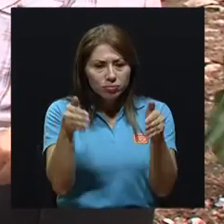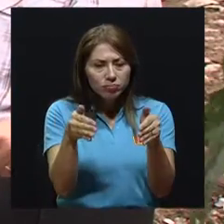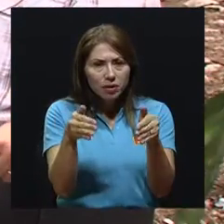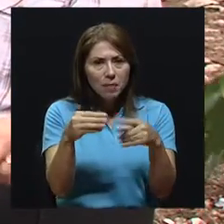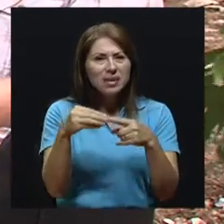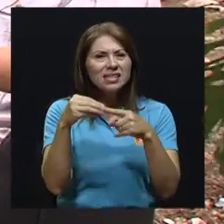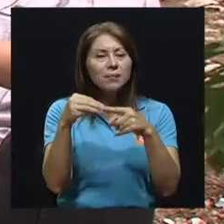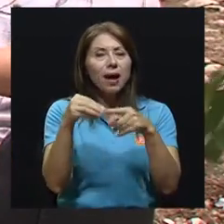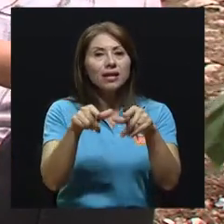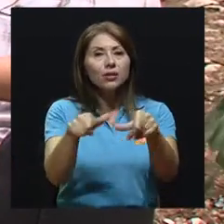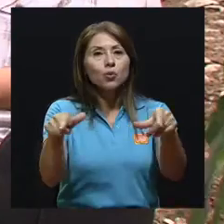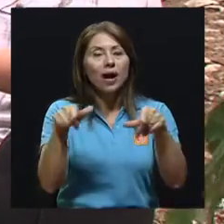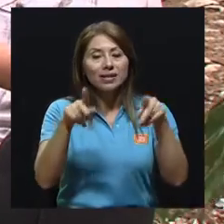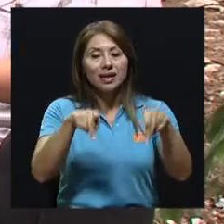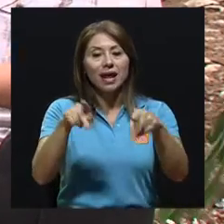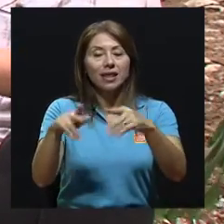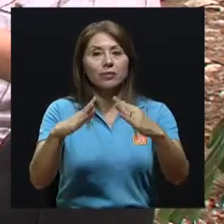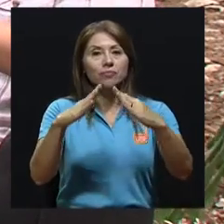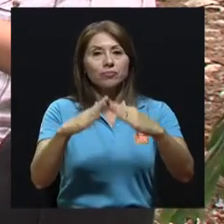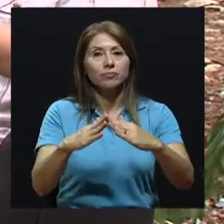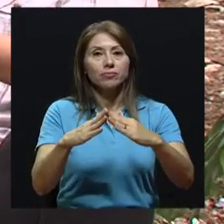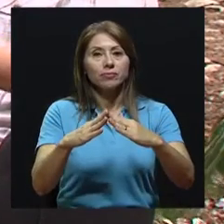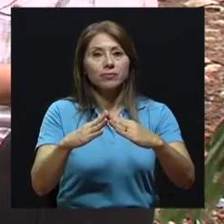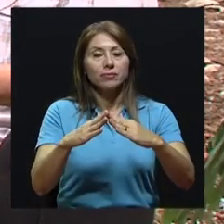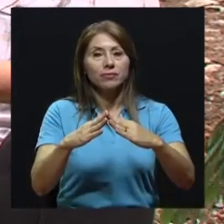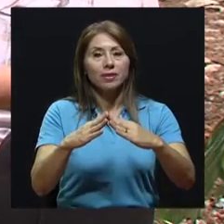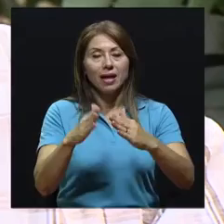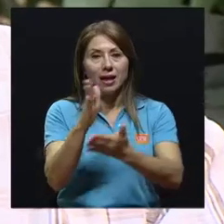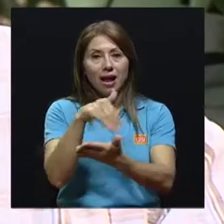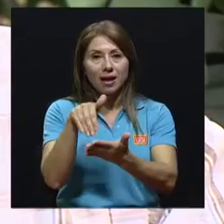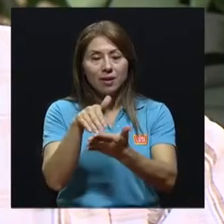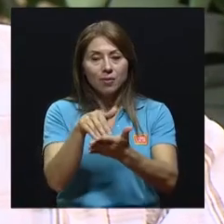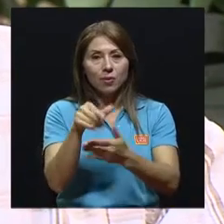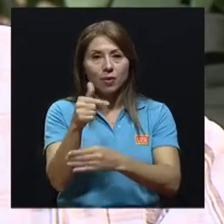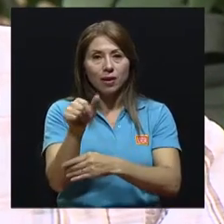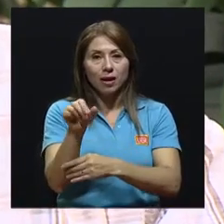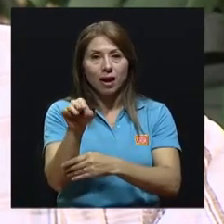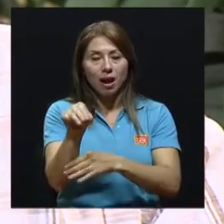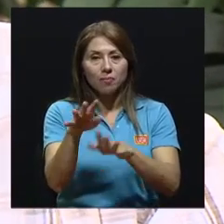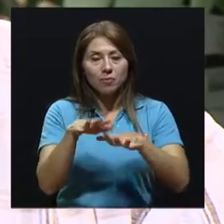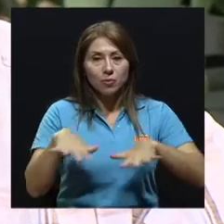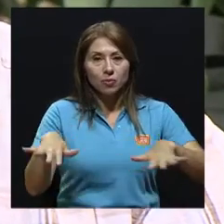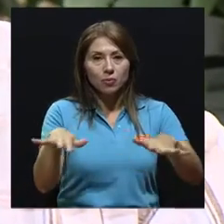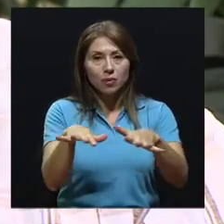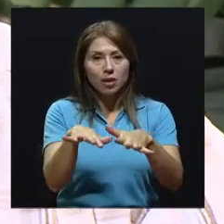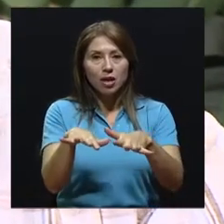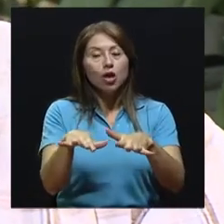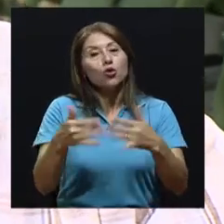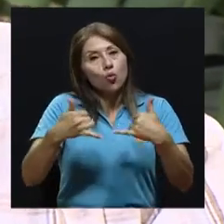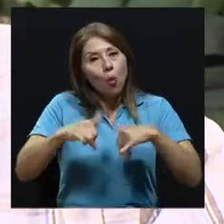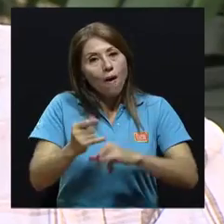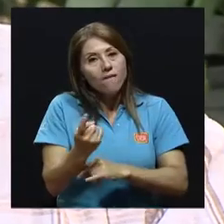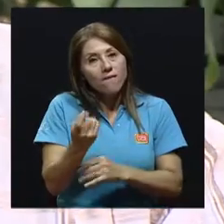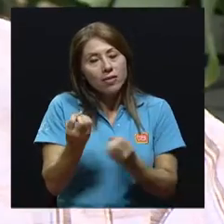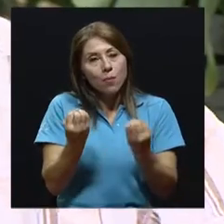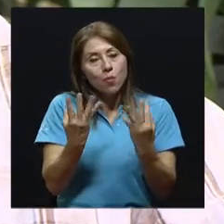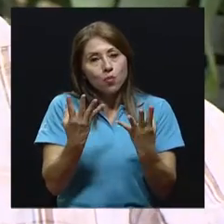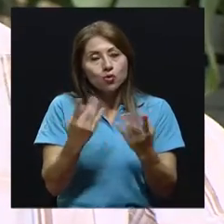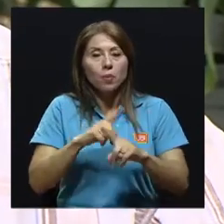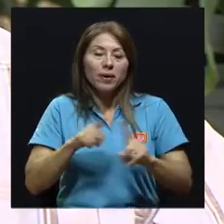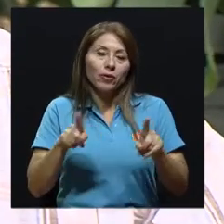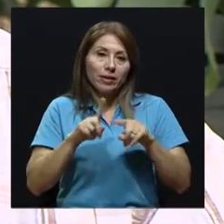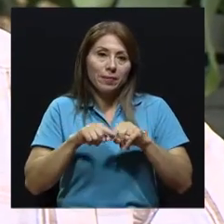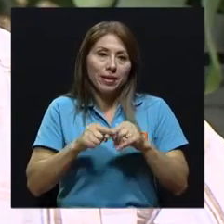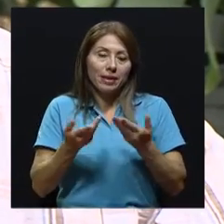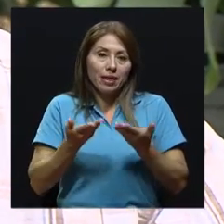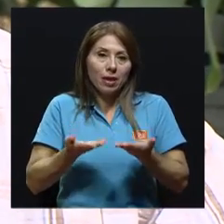del área metropolitana. Eso es lo que hemos venido tratando de hacer. Todavía queda mucho también por monitorear, pero bueno, hay que ir acorde a los recursos,